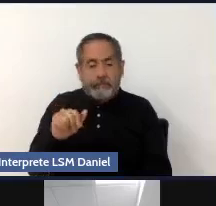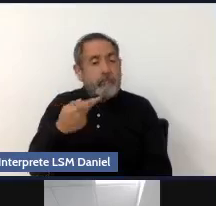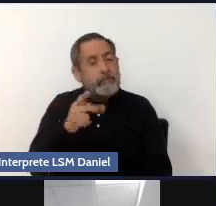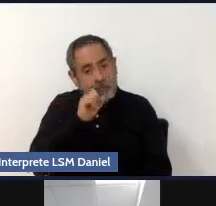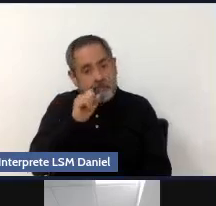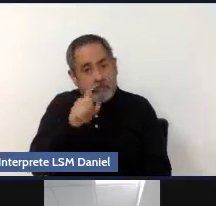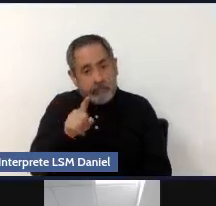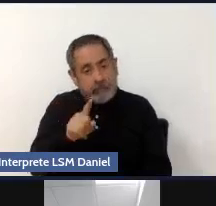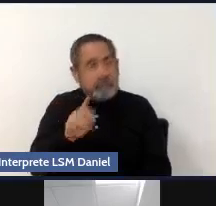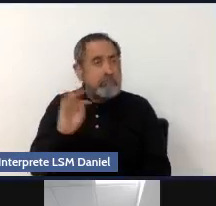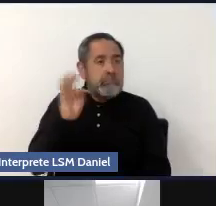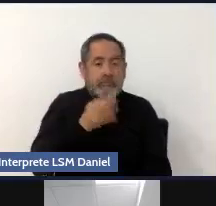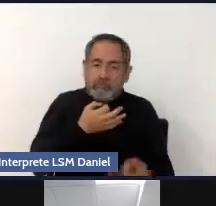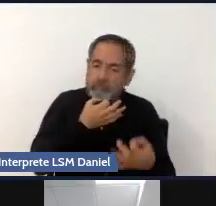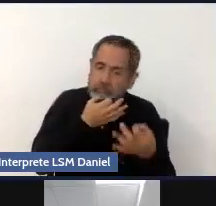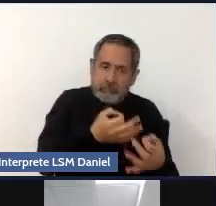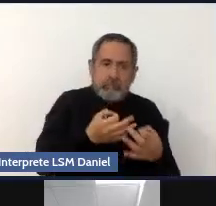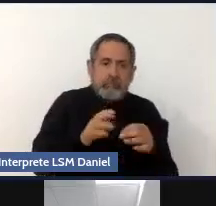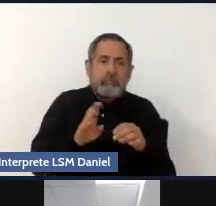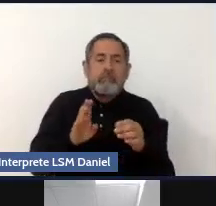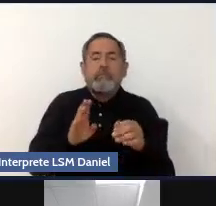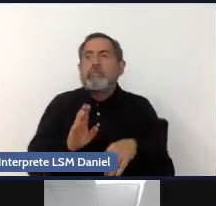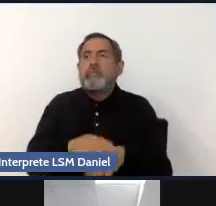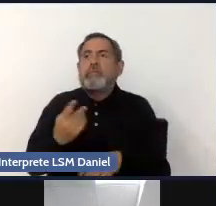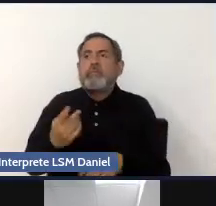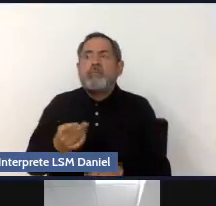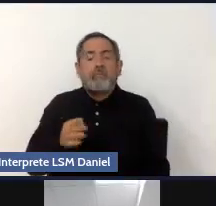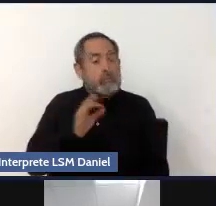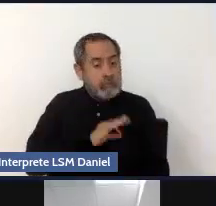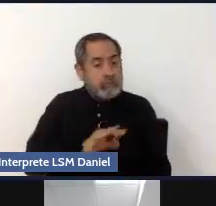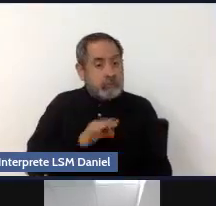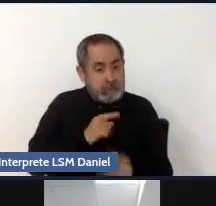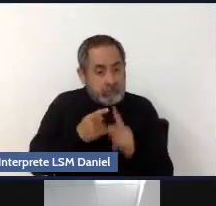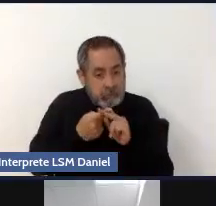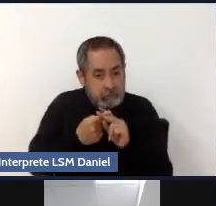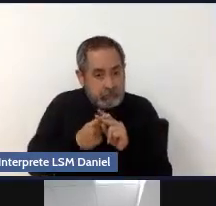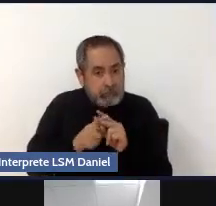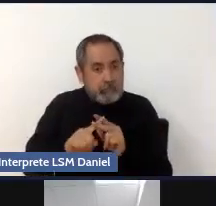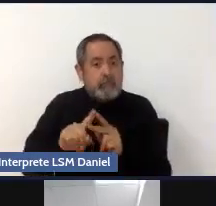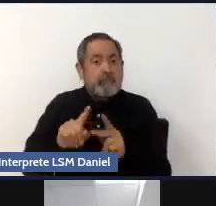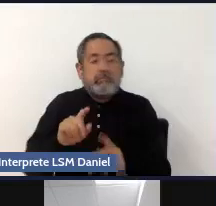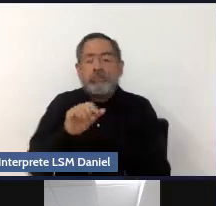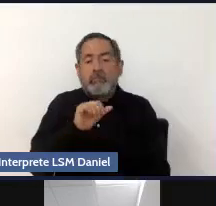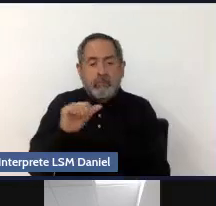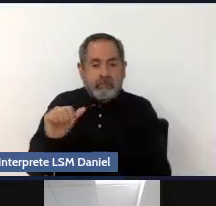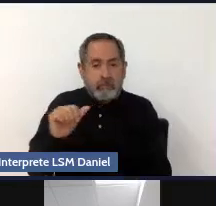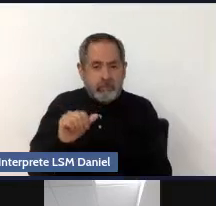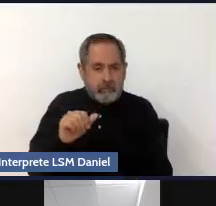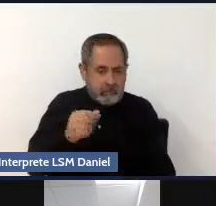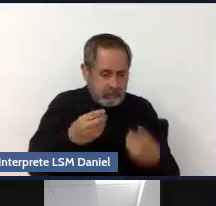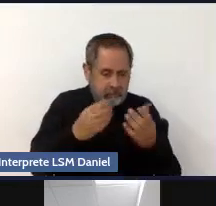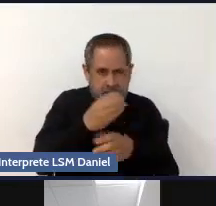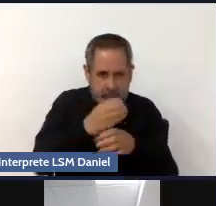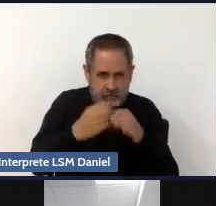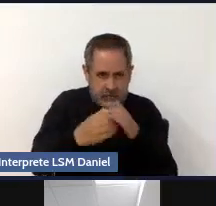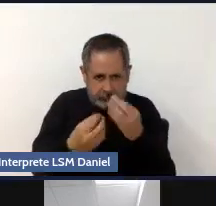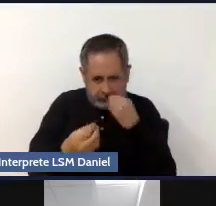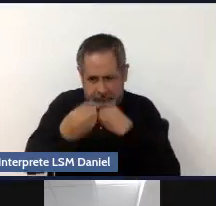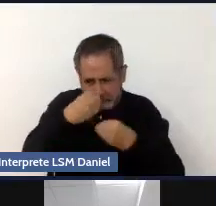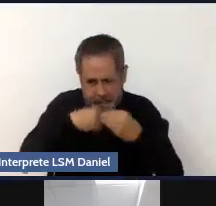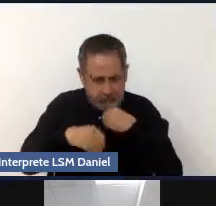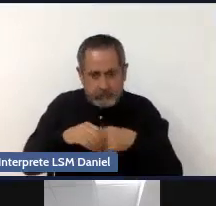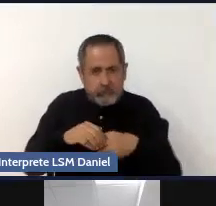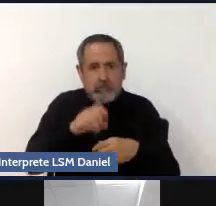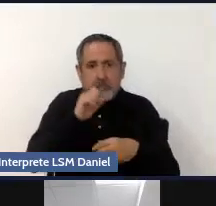puede desempeñarse o puede desarrollarse hacia no solo sustancias psicoactivas como tal, sino